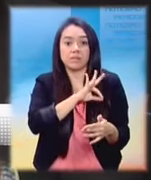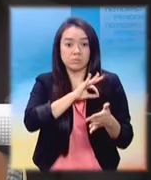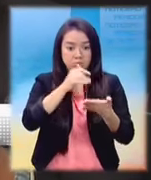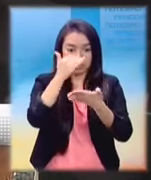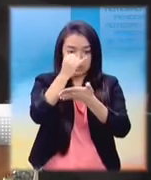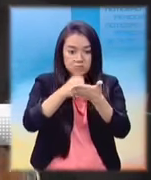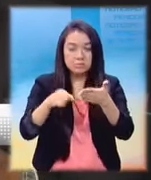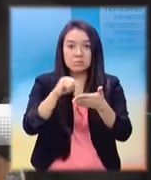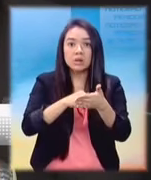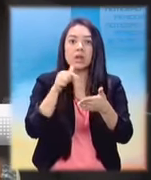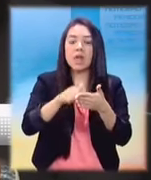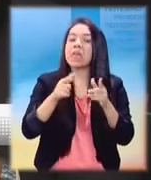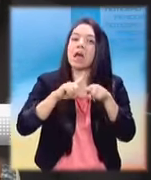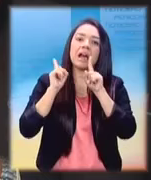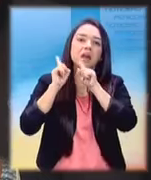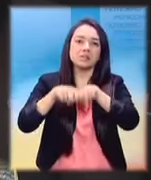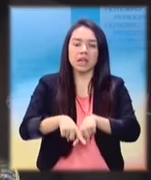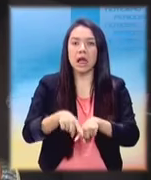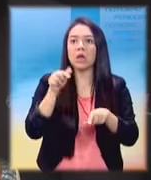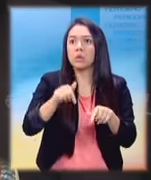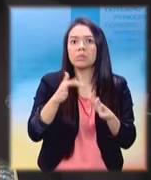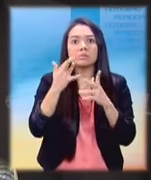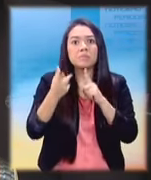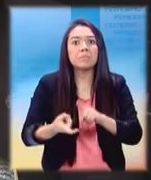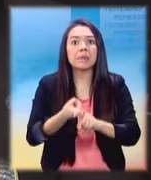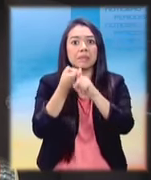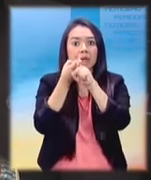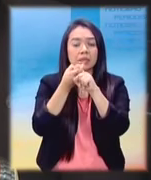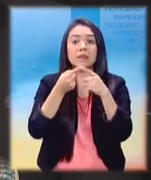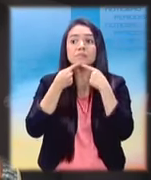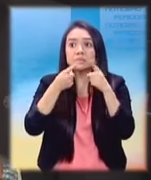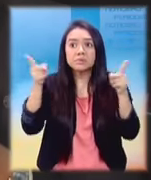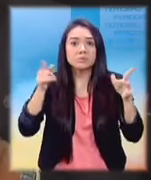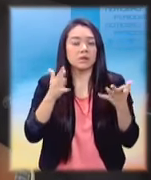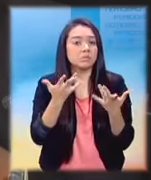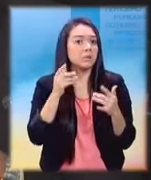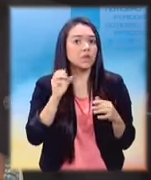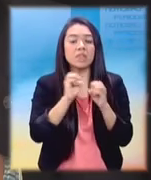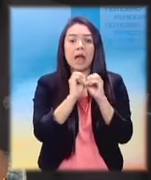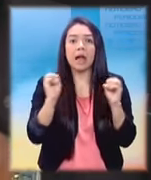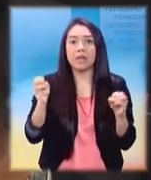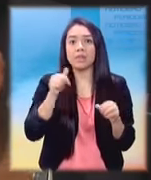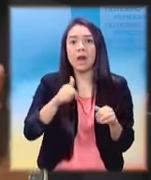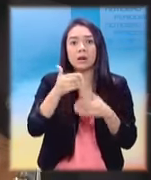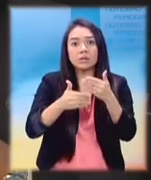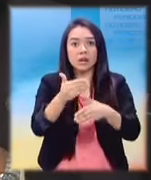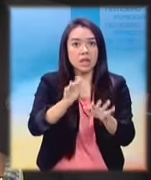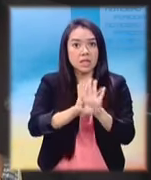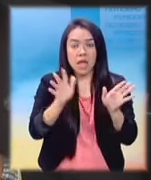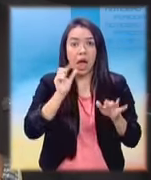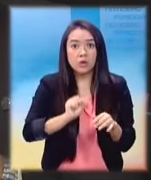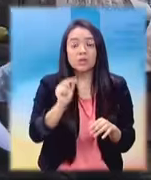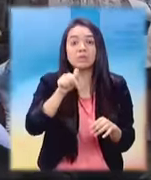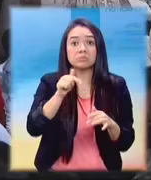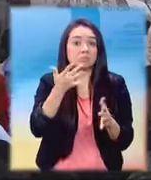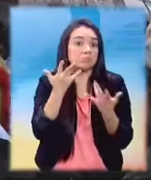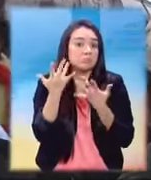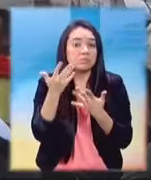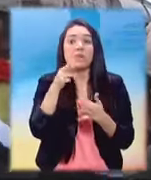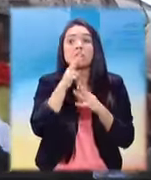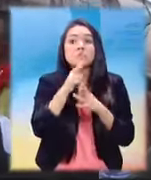el que se haya cancelado prácticamente varios programas en los Estados Unidos a raíz de la falta del presupuesto,